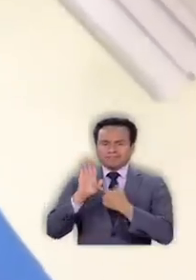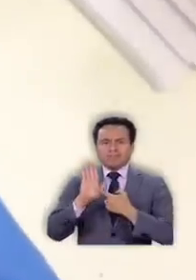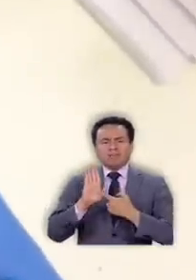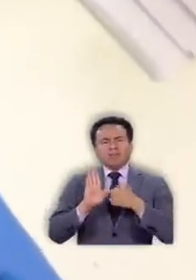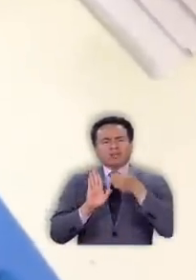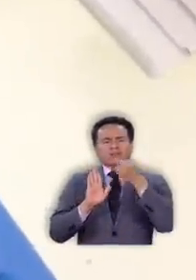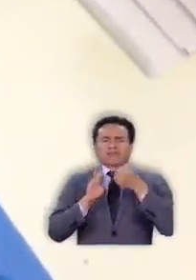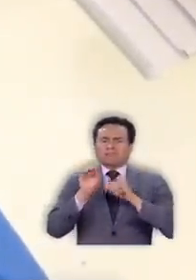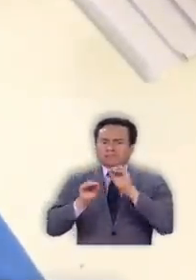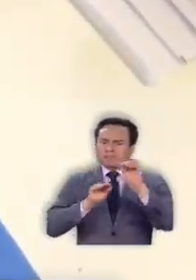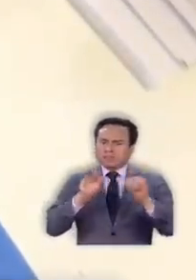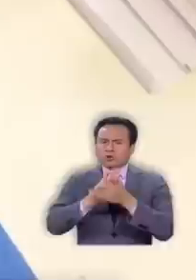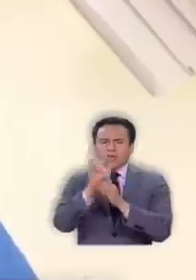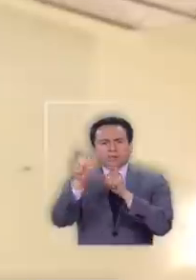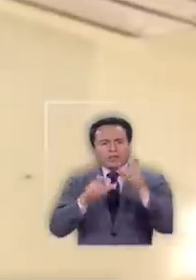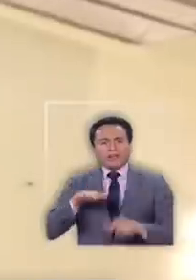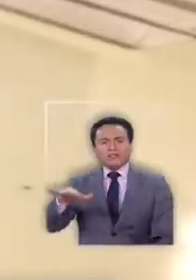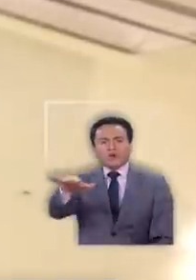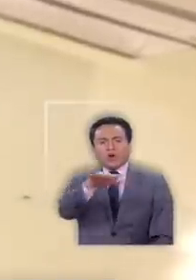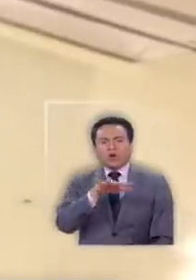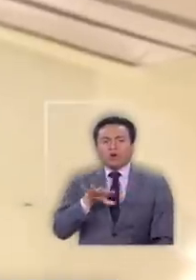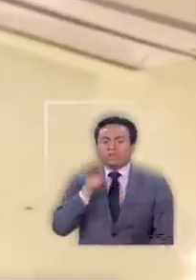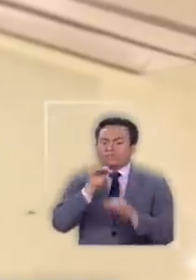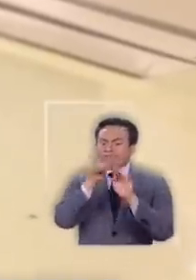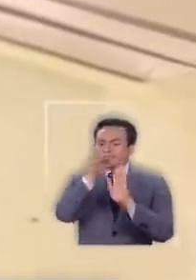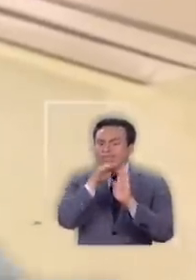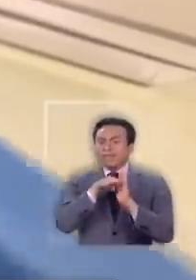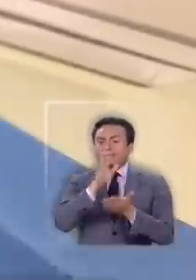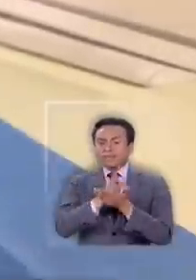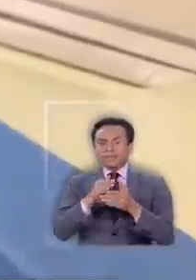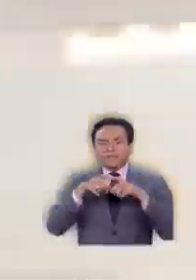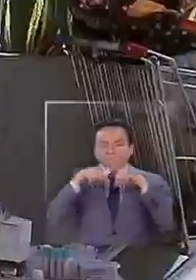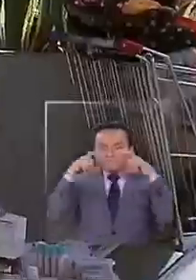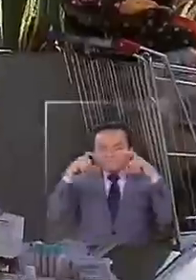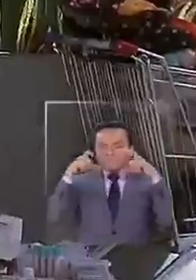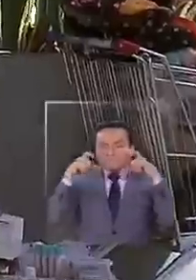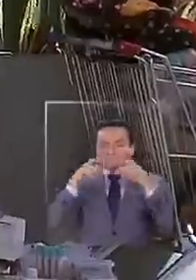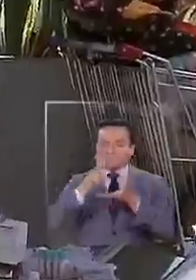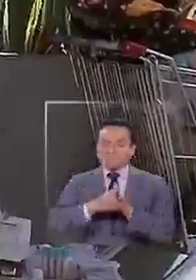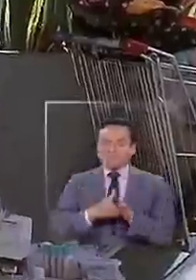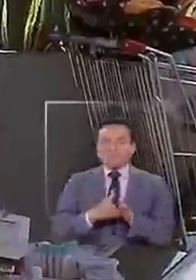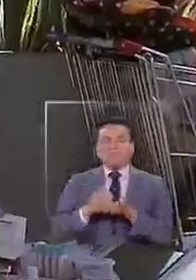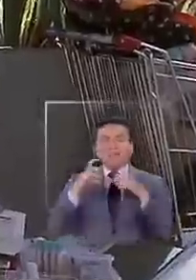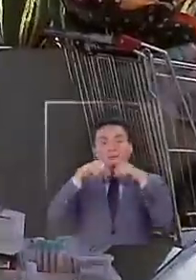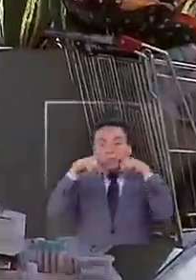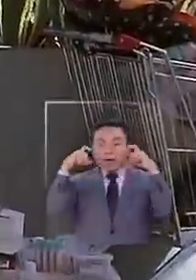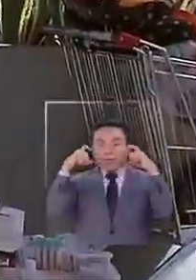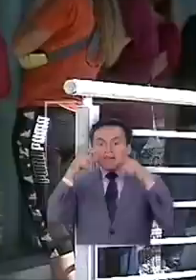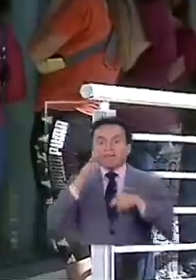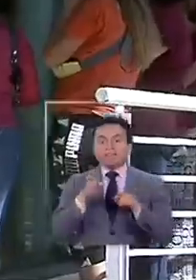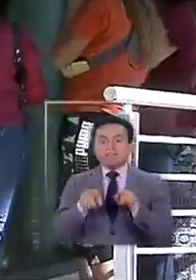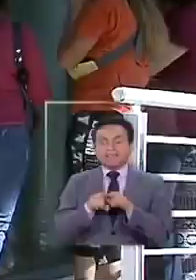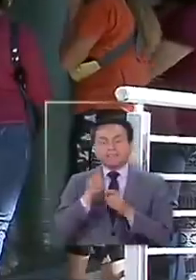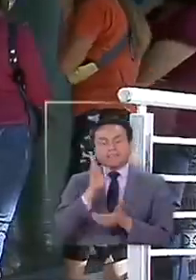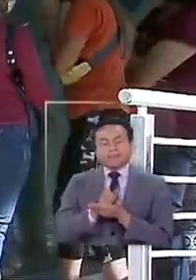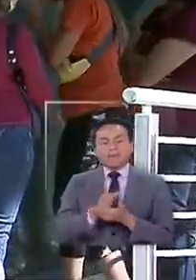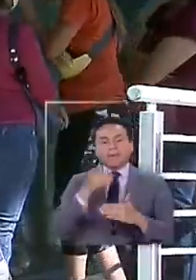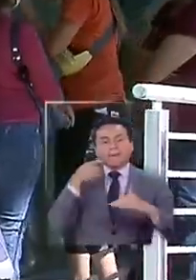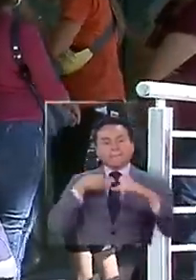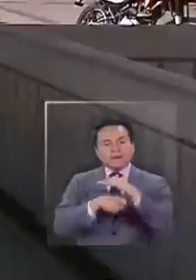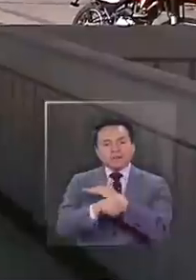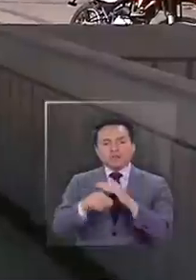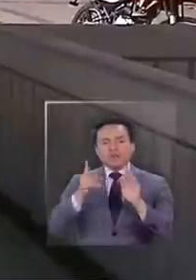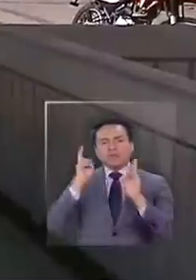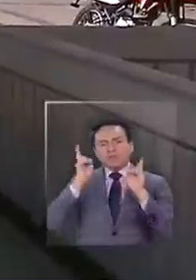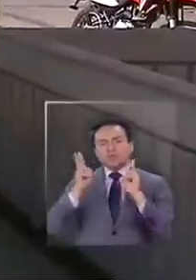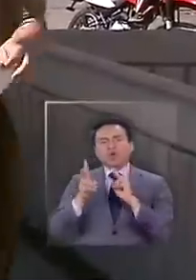hiciera extensiva a toda la población la recomendación de usar estos implementos. La mascarilla deberá ser usada en el metro, buses,